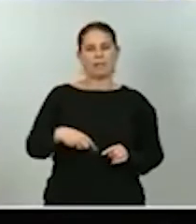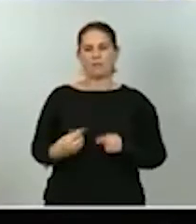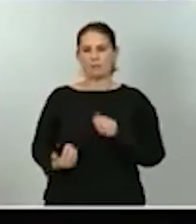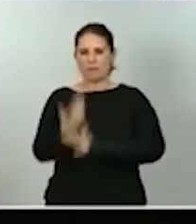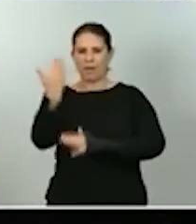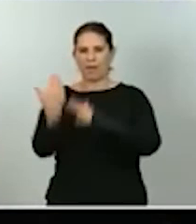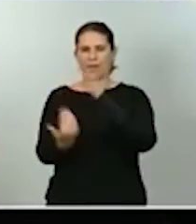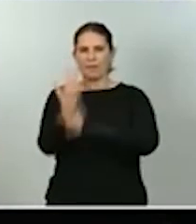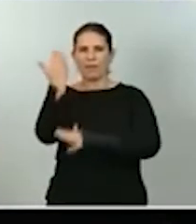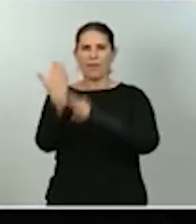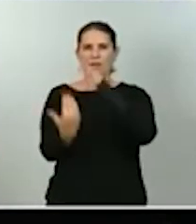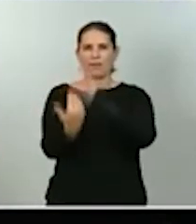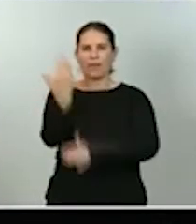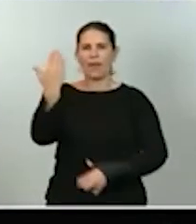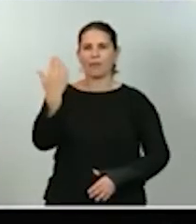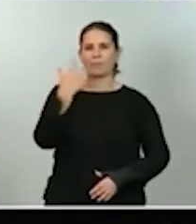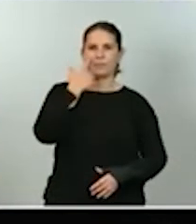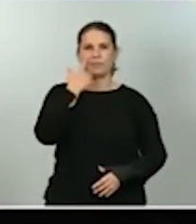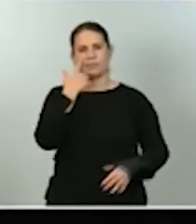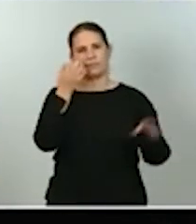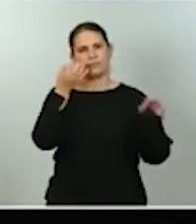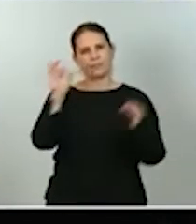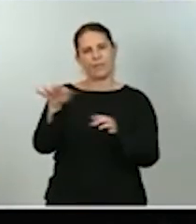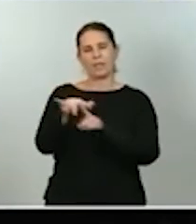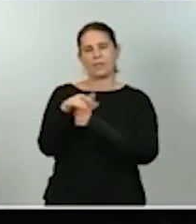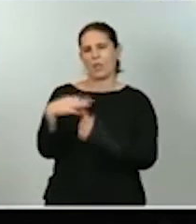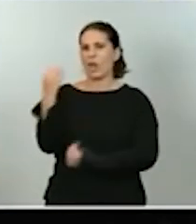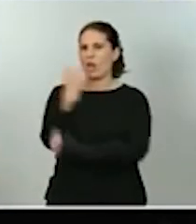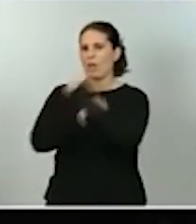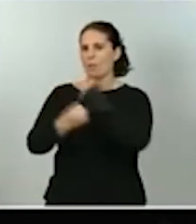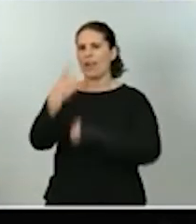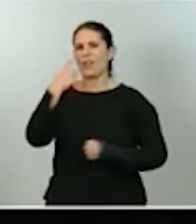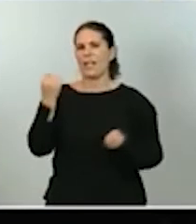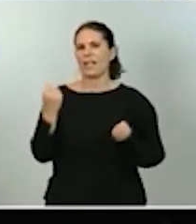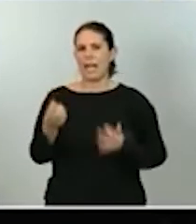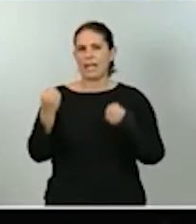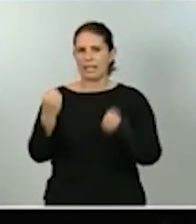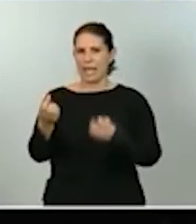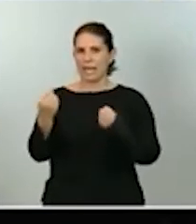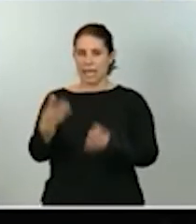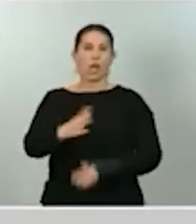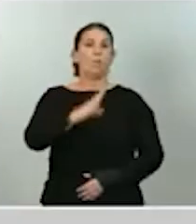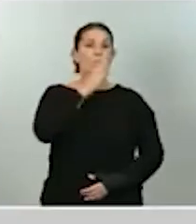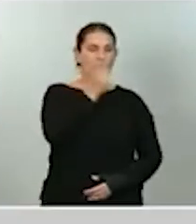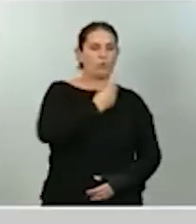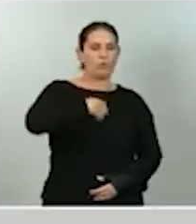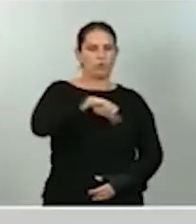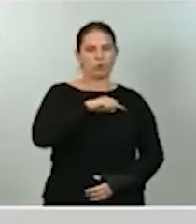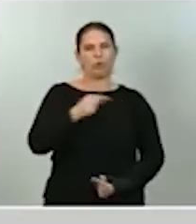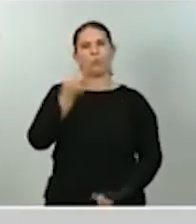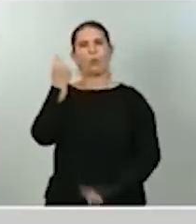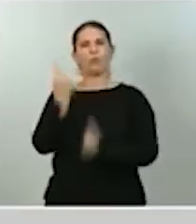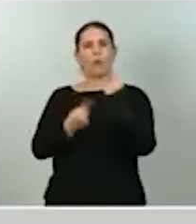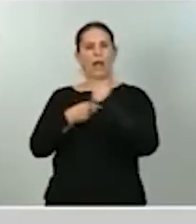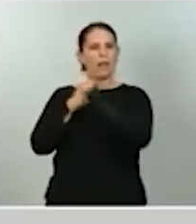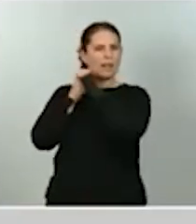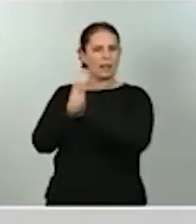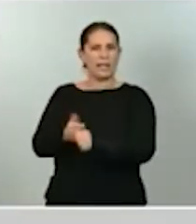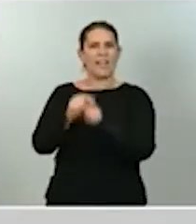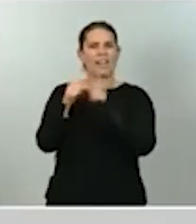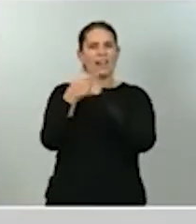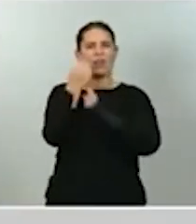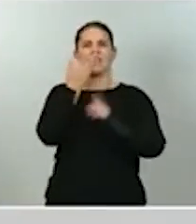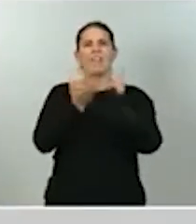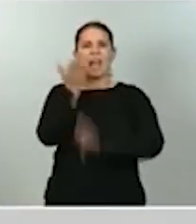económica. Y, por eso, hacemos un seguimiento puntual de los indicadores de alta frecuencia, como, por ejemplo, el consumo